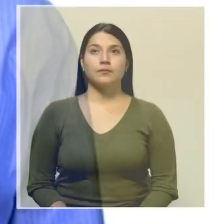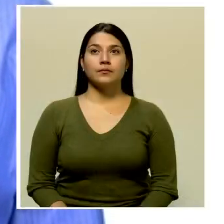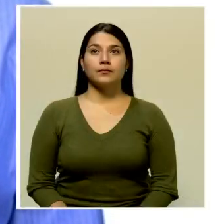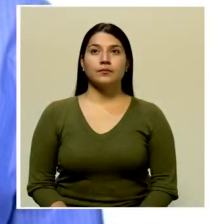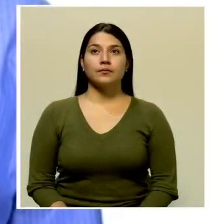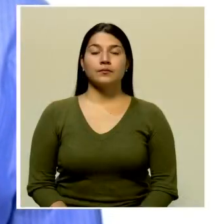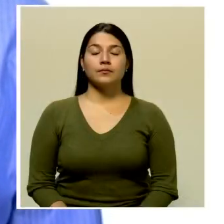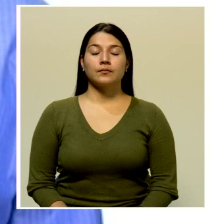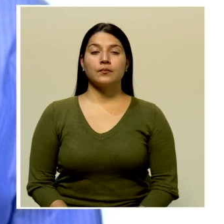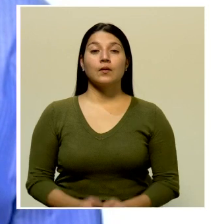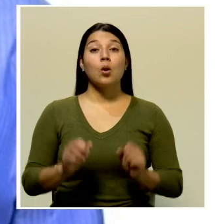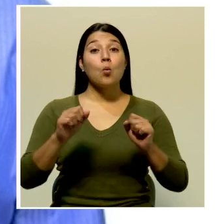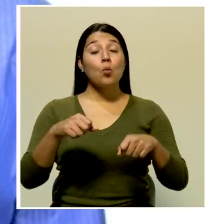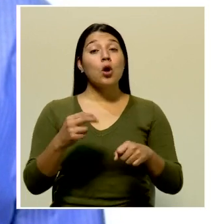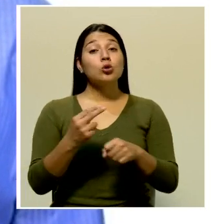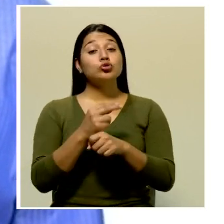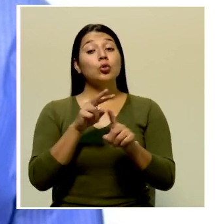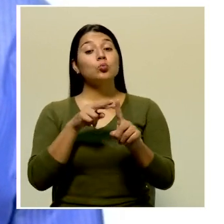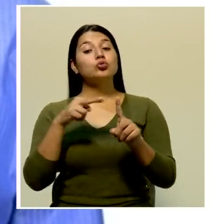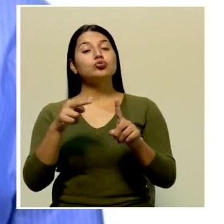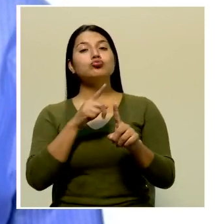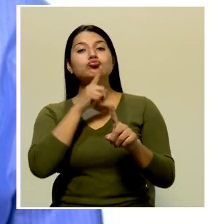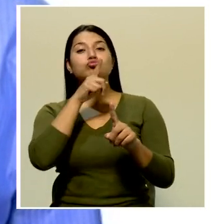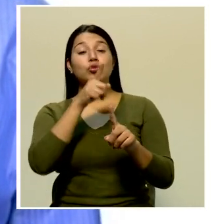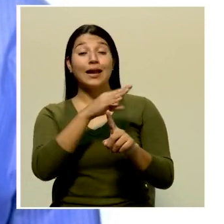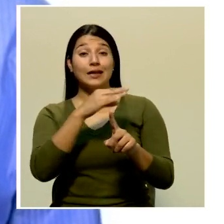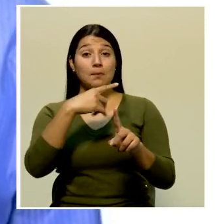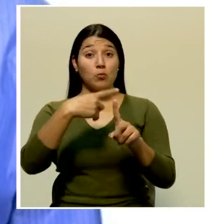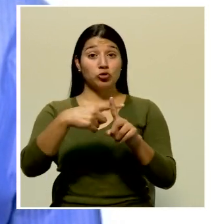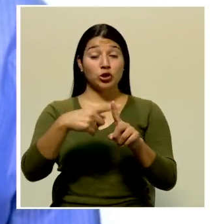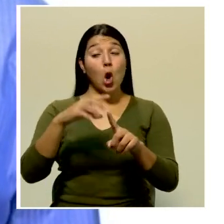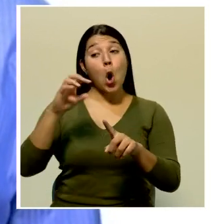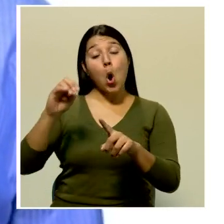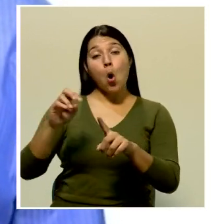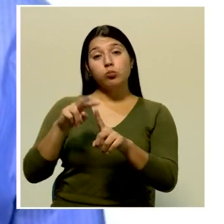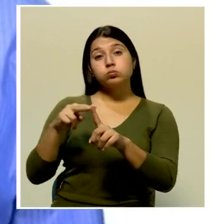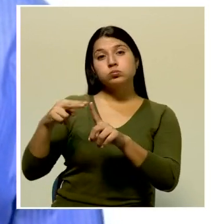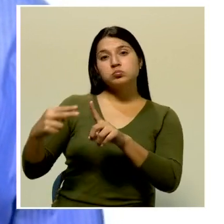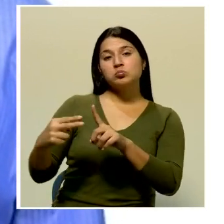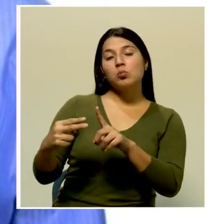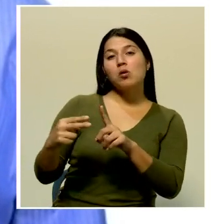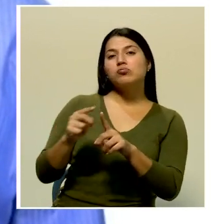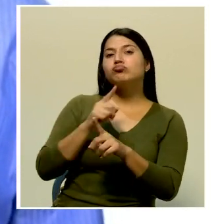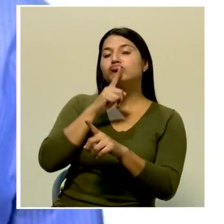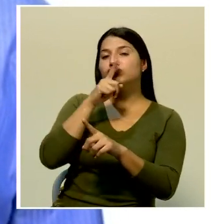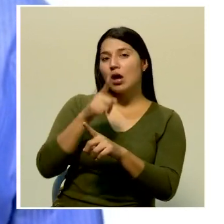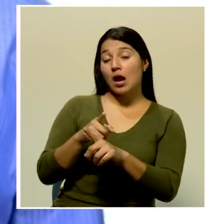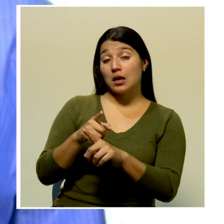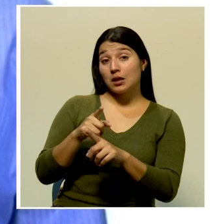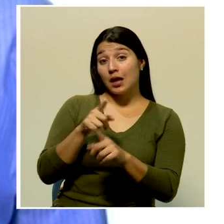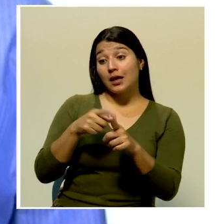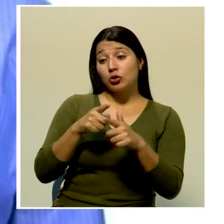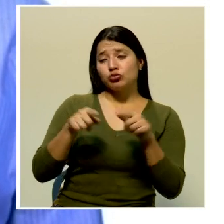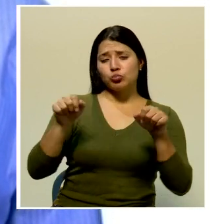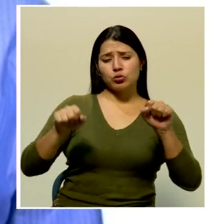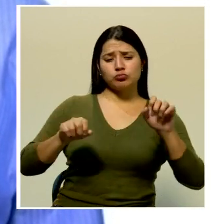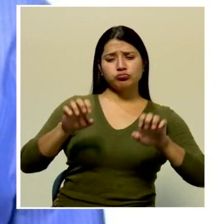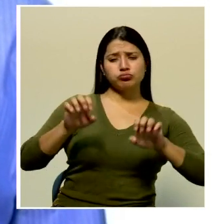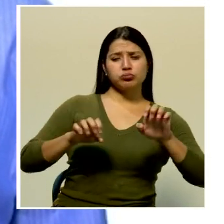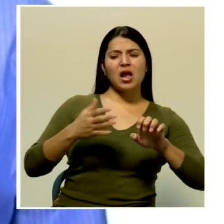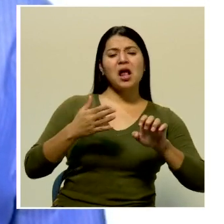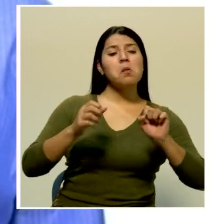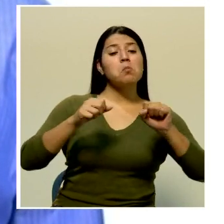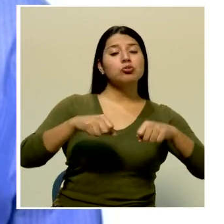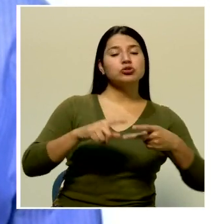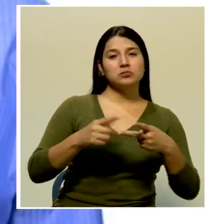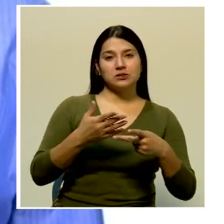enfoque positivo o un enfoque de contingencias para el peor escenario. Esto les permitirá determinar qué es posible y qué es deseable